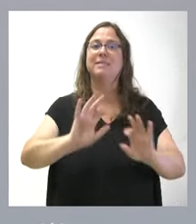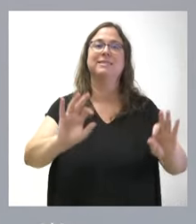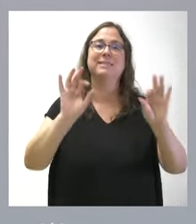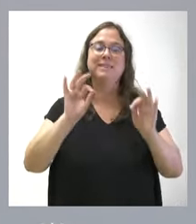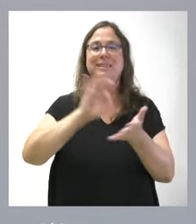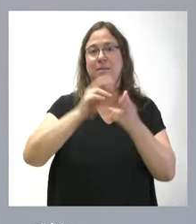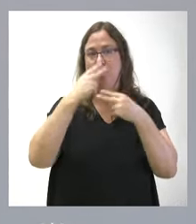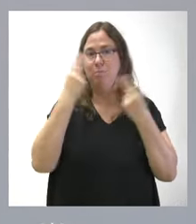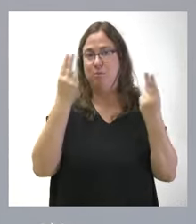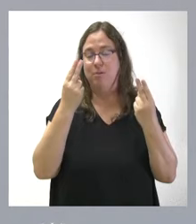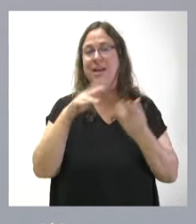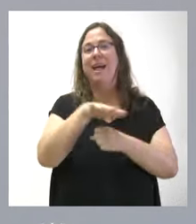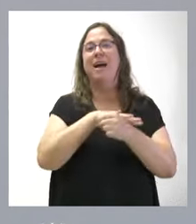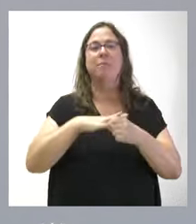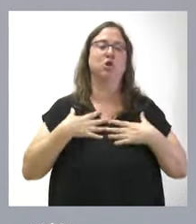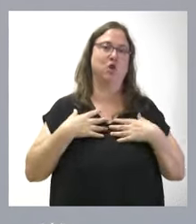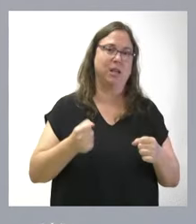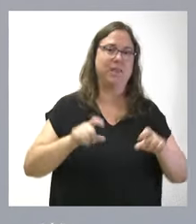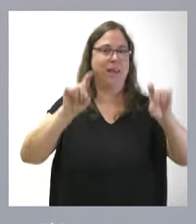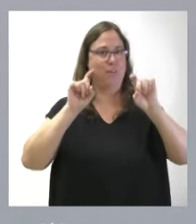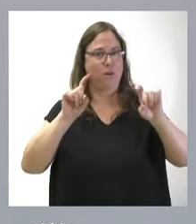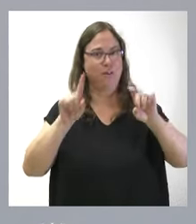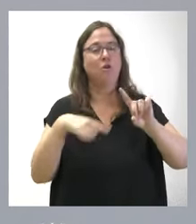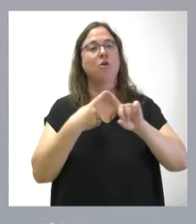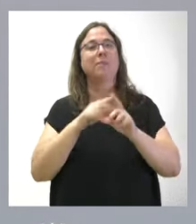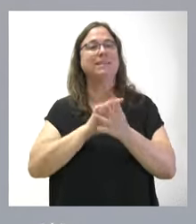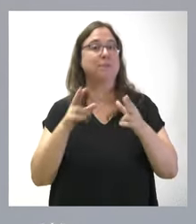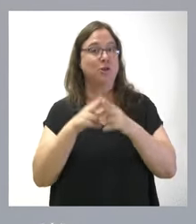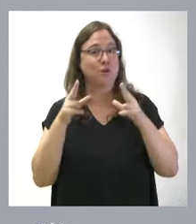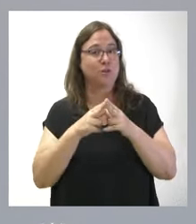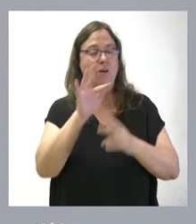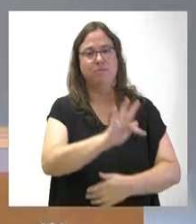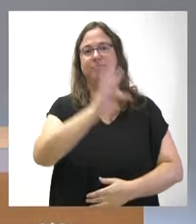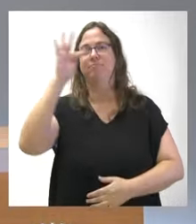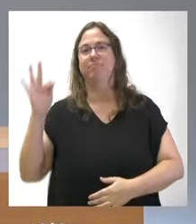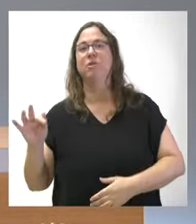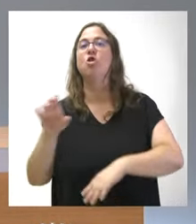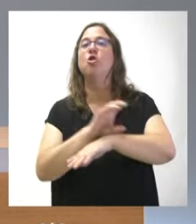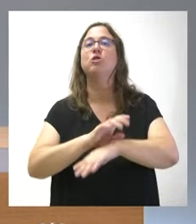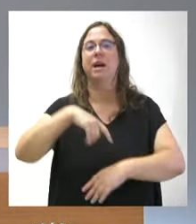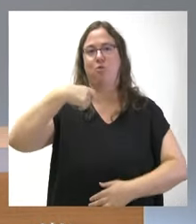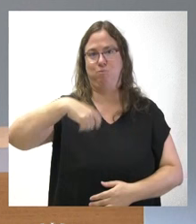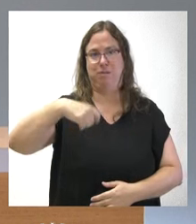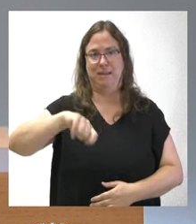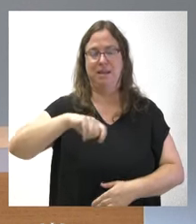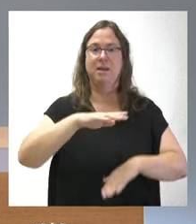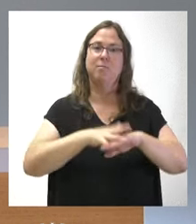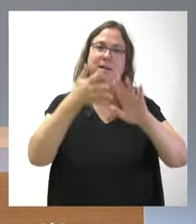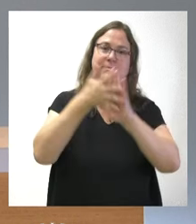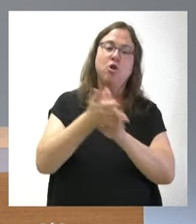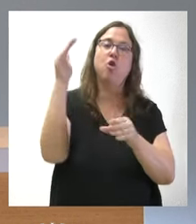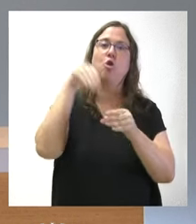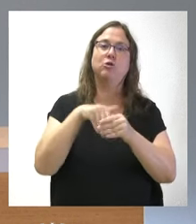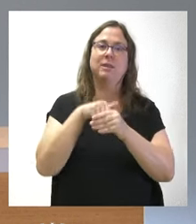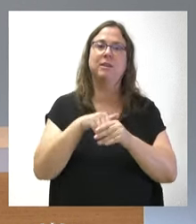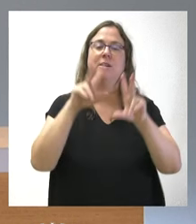públicos, en el ámbito de la sanidad, de la educación y de los servicios sociales, te doy la palabra el consejero de la presidencia para que desarrolle el contenido